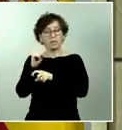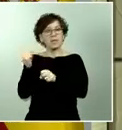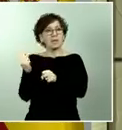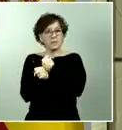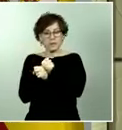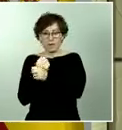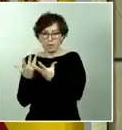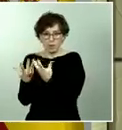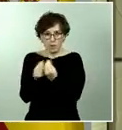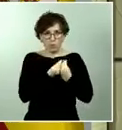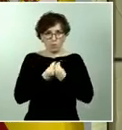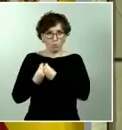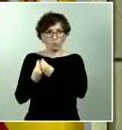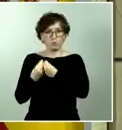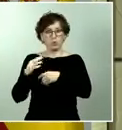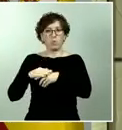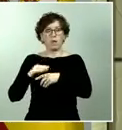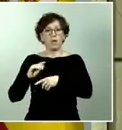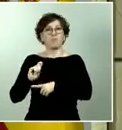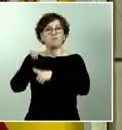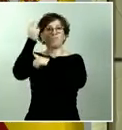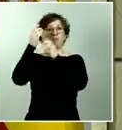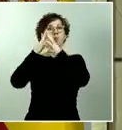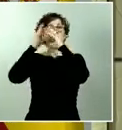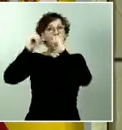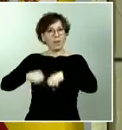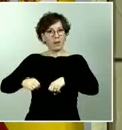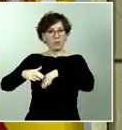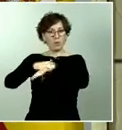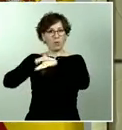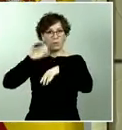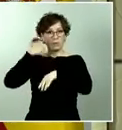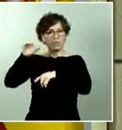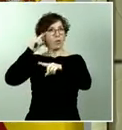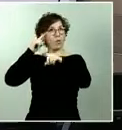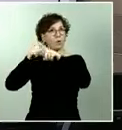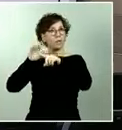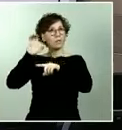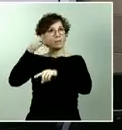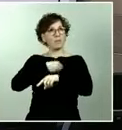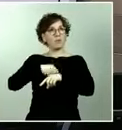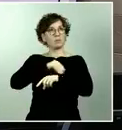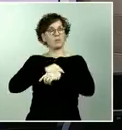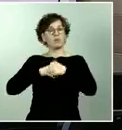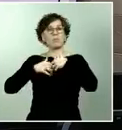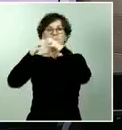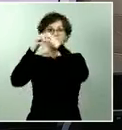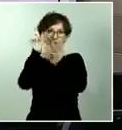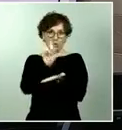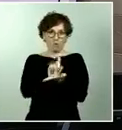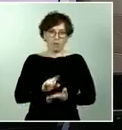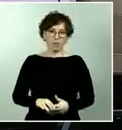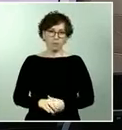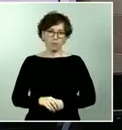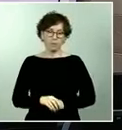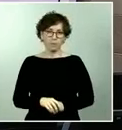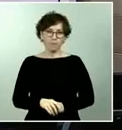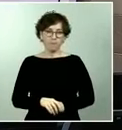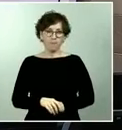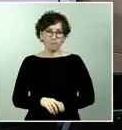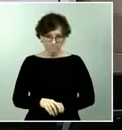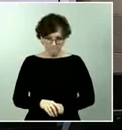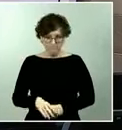de estado en esos pactos de Moncloa para reconstruir el país bien respecto a la pregunta Rubén que me